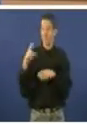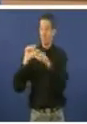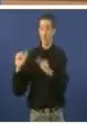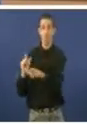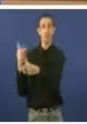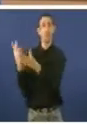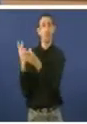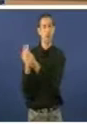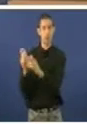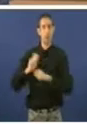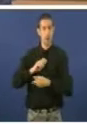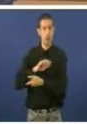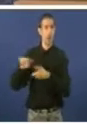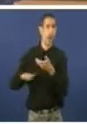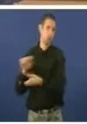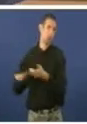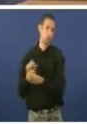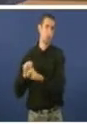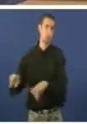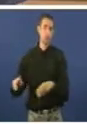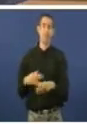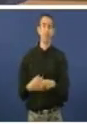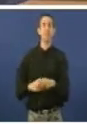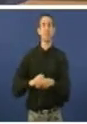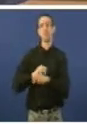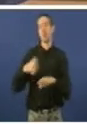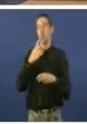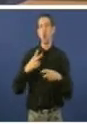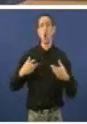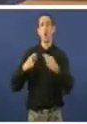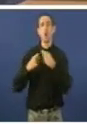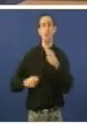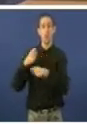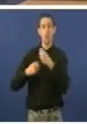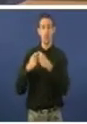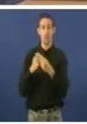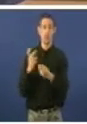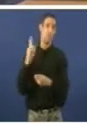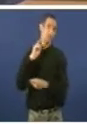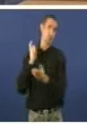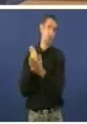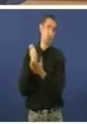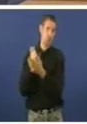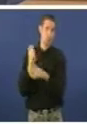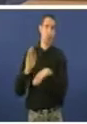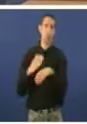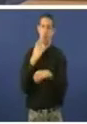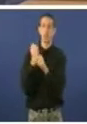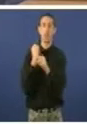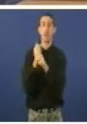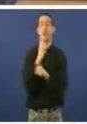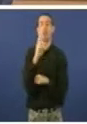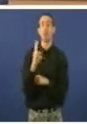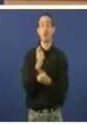é decir, o maior copago que se recorda en España, o copago das pensiós, traballar dous anos gratis para manter o sistema de